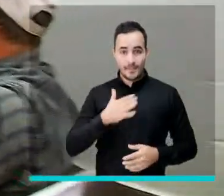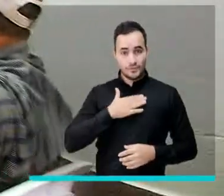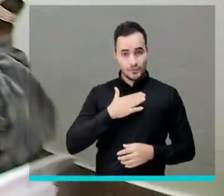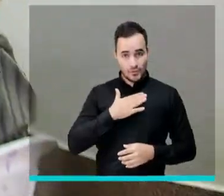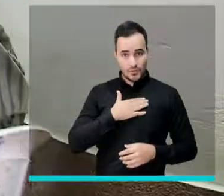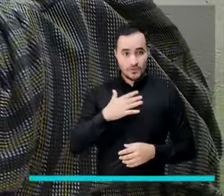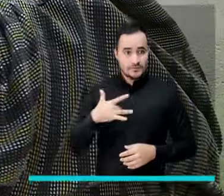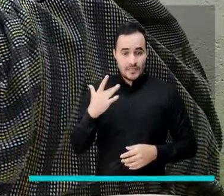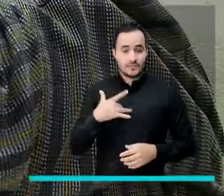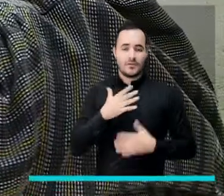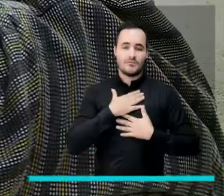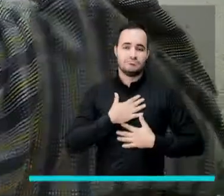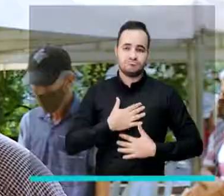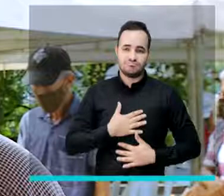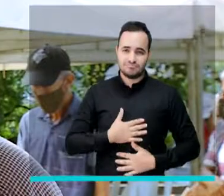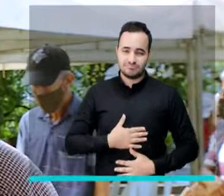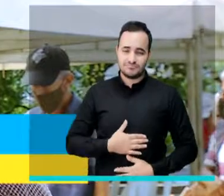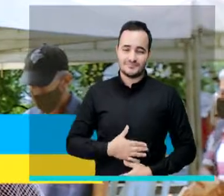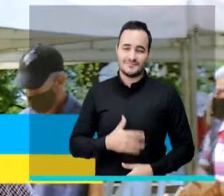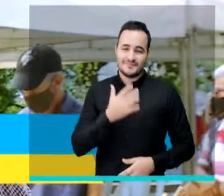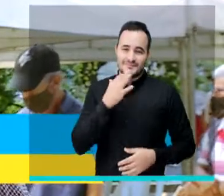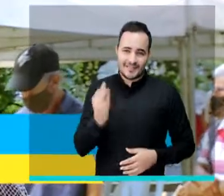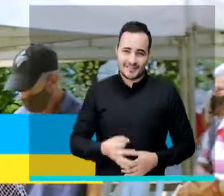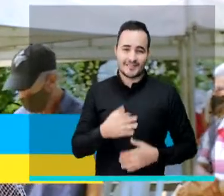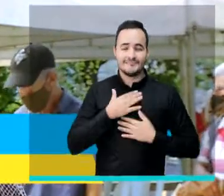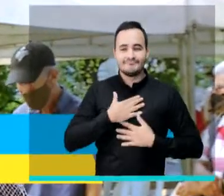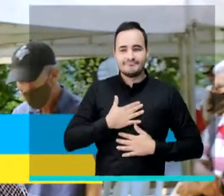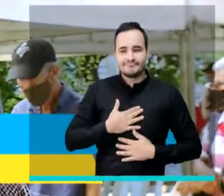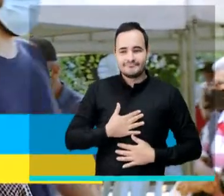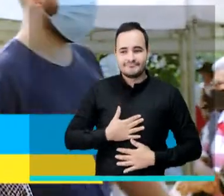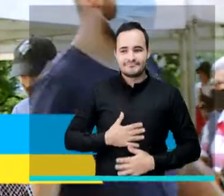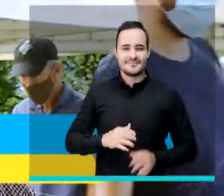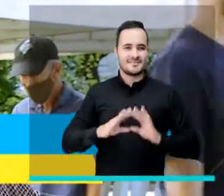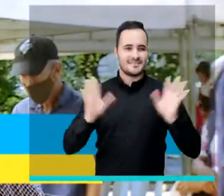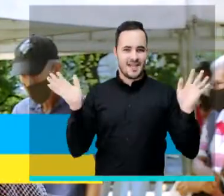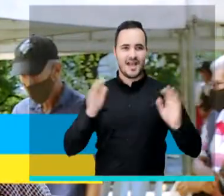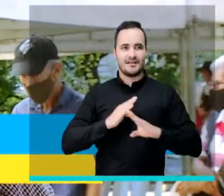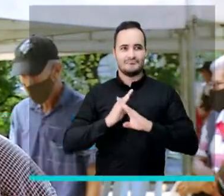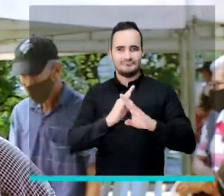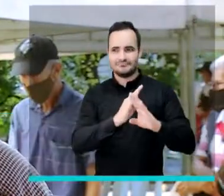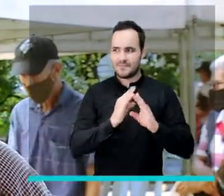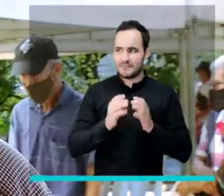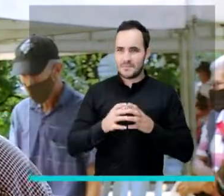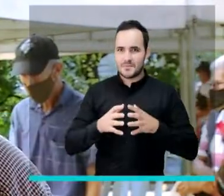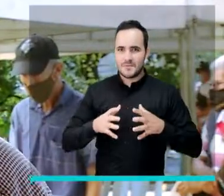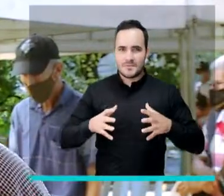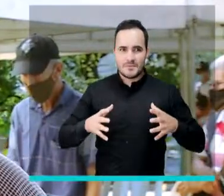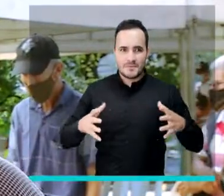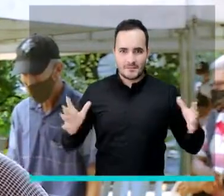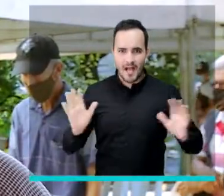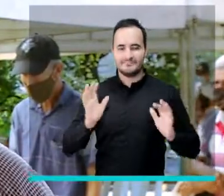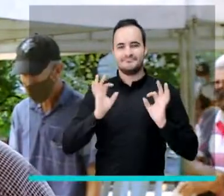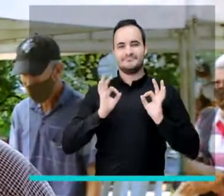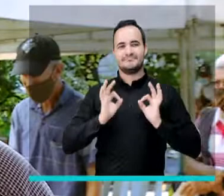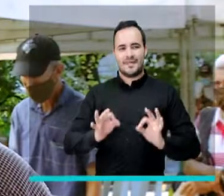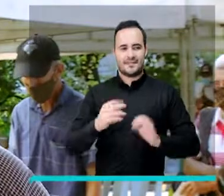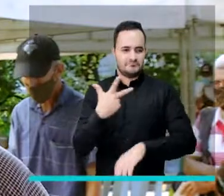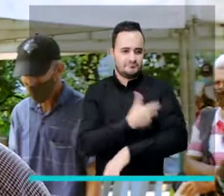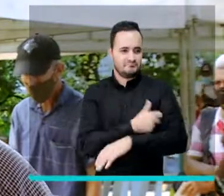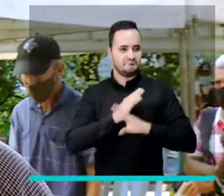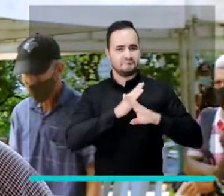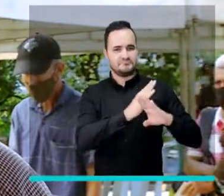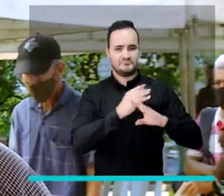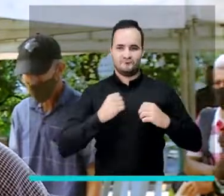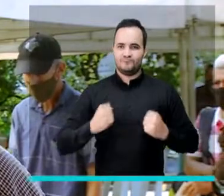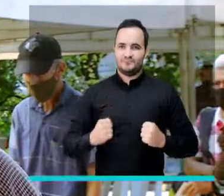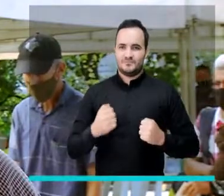Para mí personalmente es un descanso porque ya pues sabe uno que se está inmunizando, ya empezó el proceso de inmunización